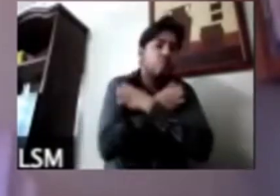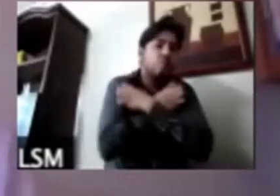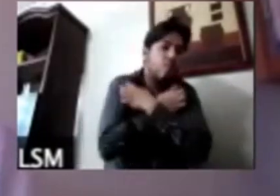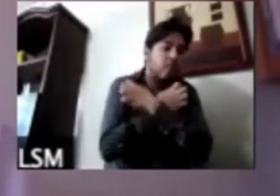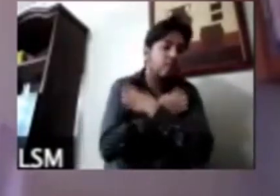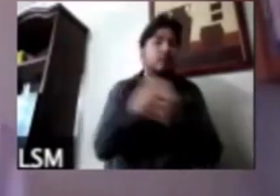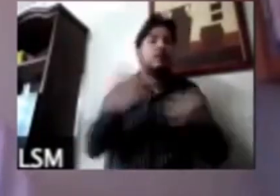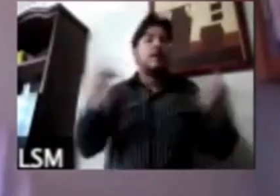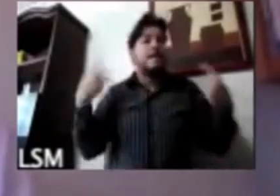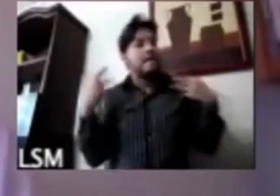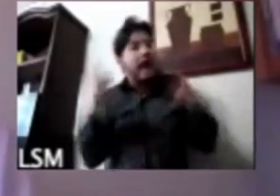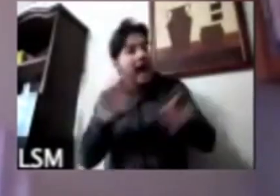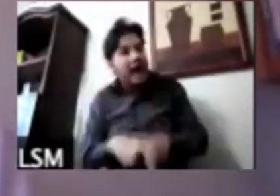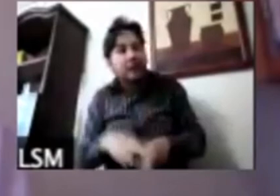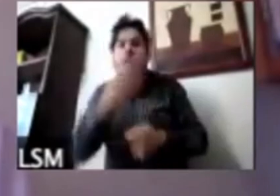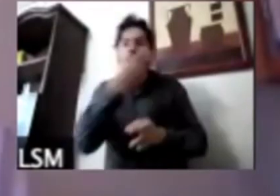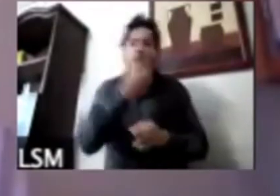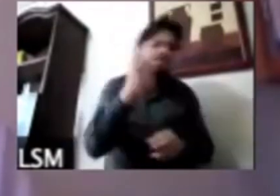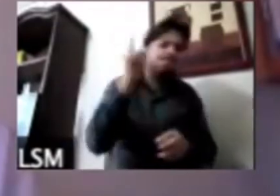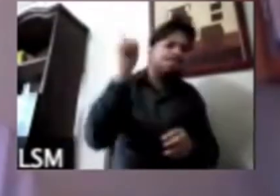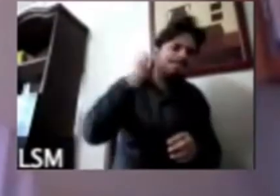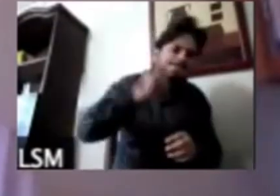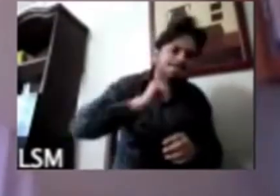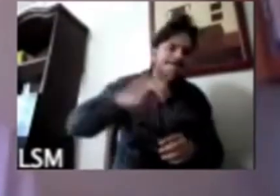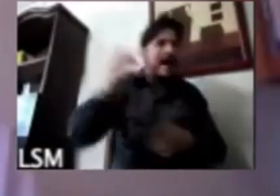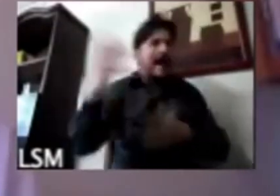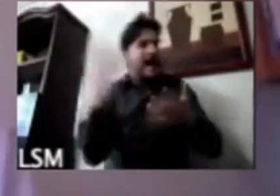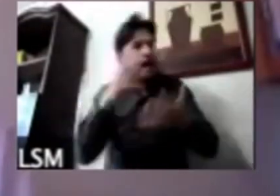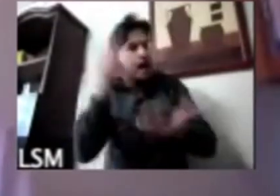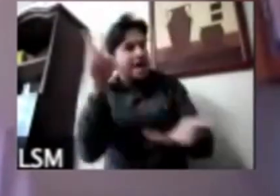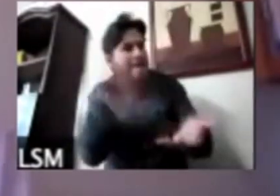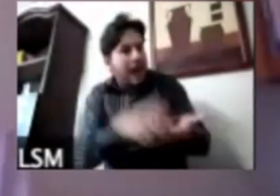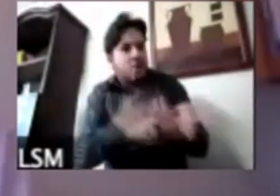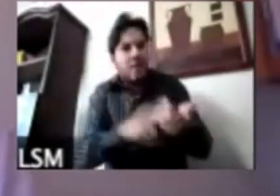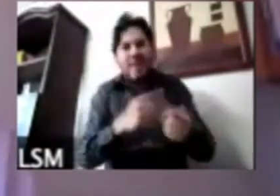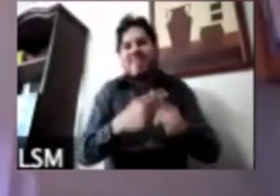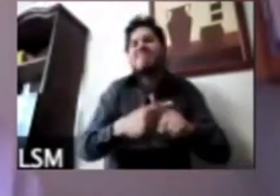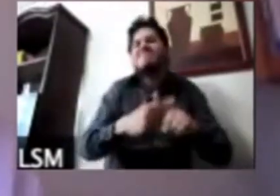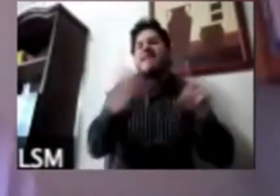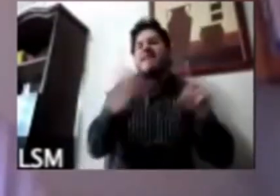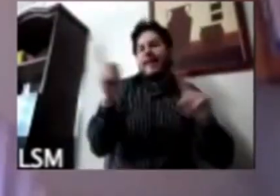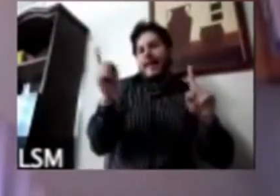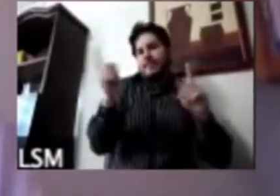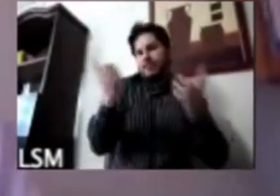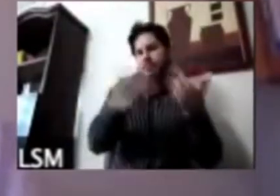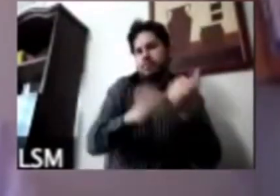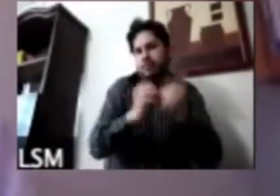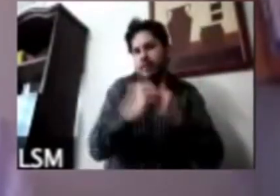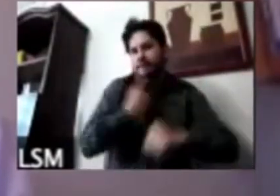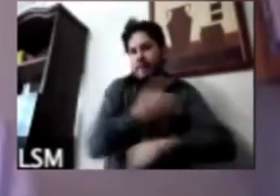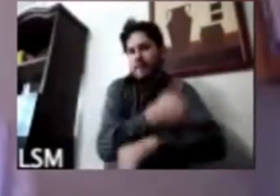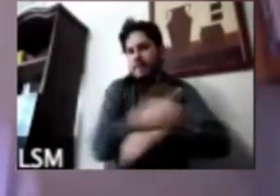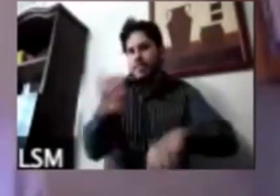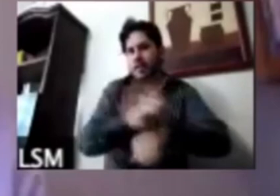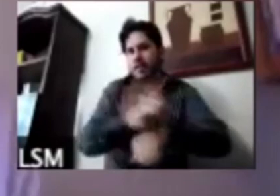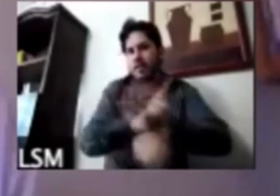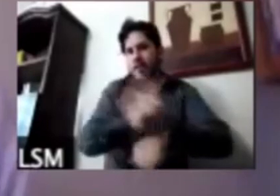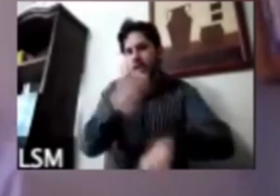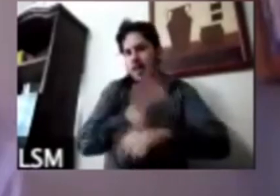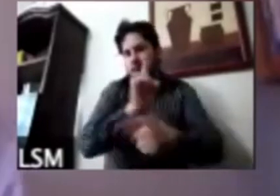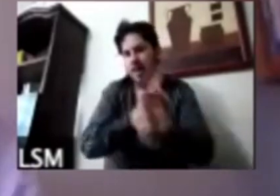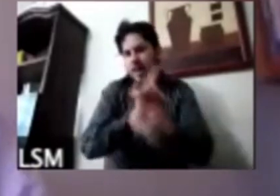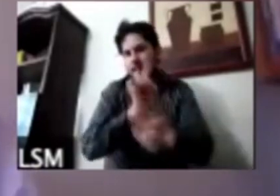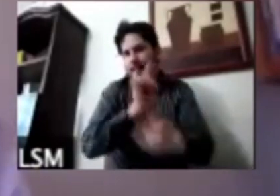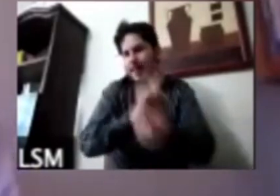los docentes está valorado de distinta forma en las familias que tienen el contacto diario con la maestra